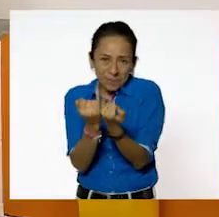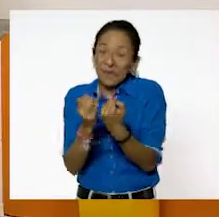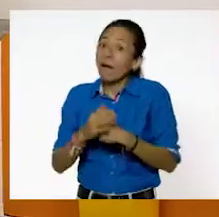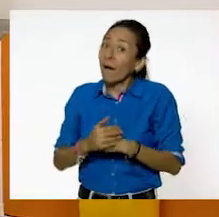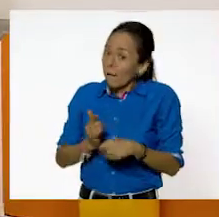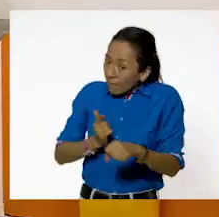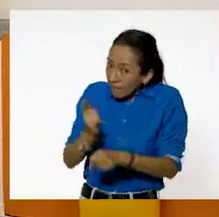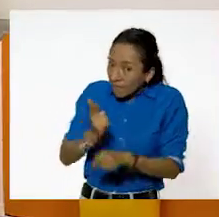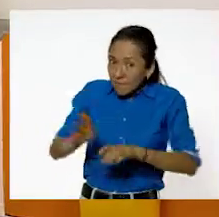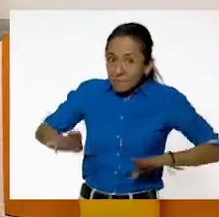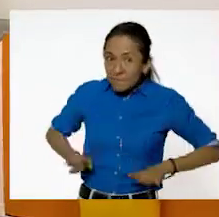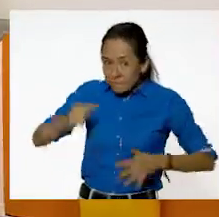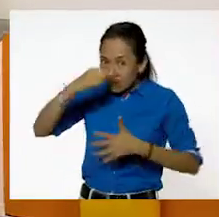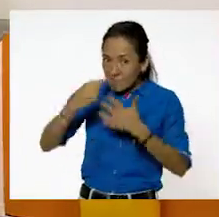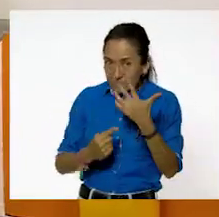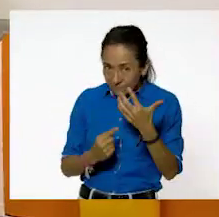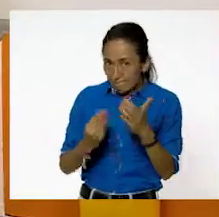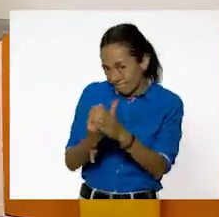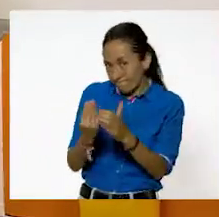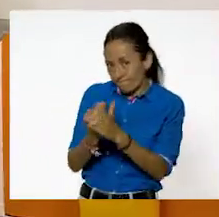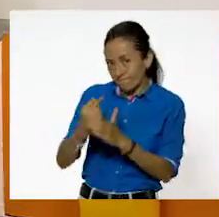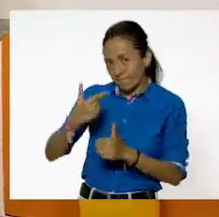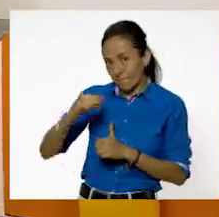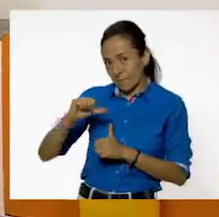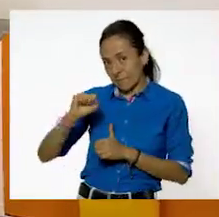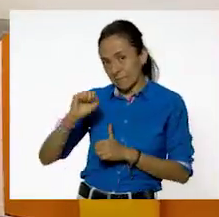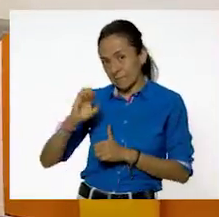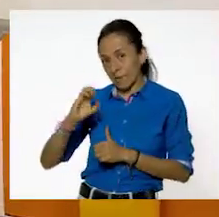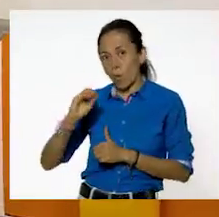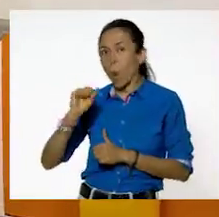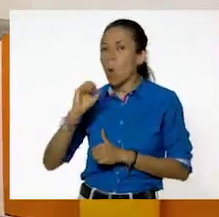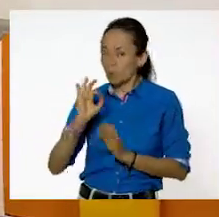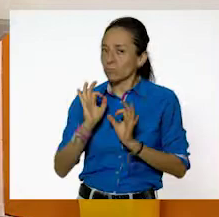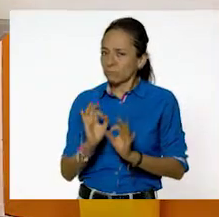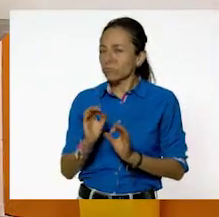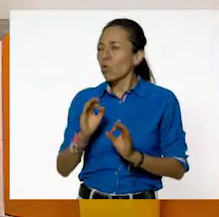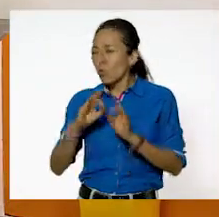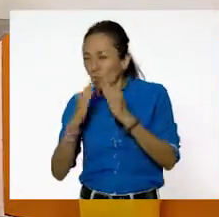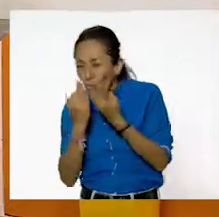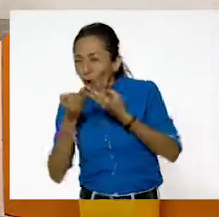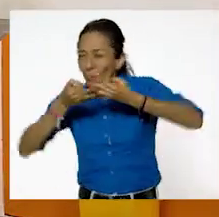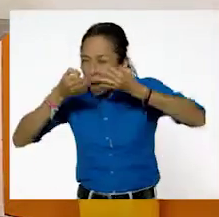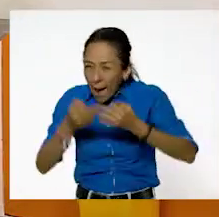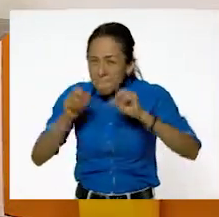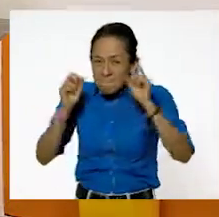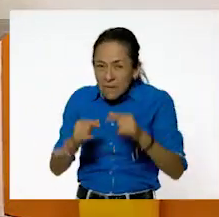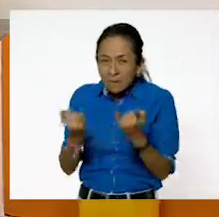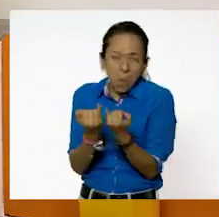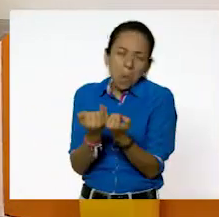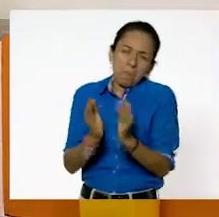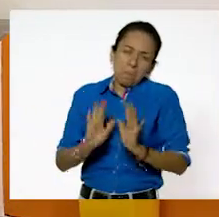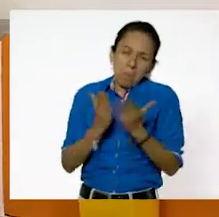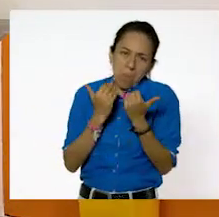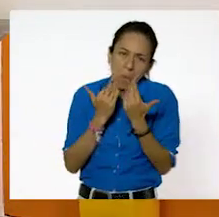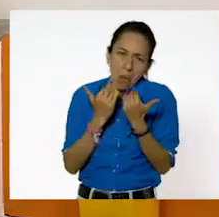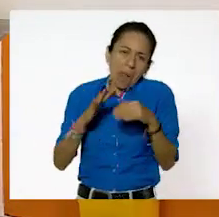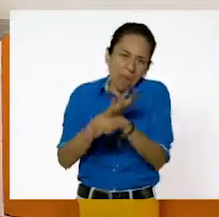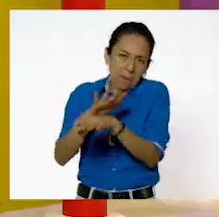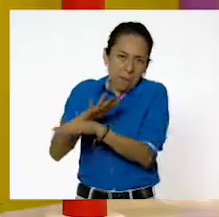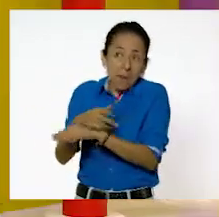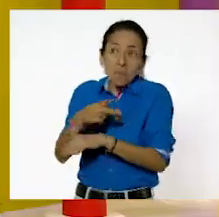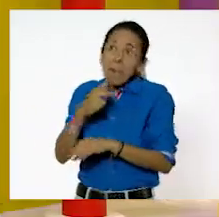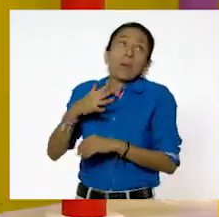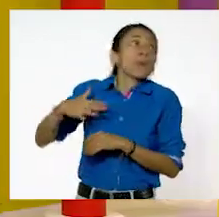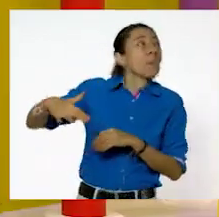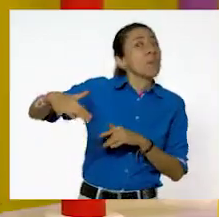descubrimos también del estado gaseoso, que no tiene ni forma definida y se distribuye por todo nuestro espacio. Así